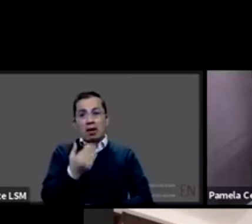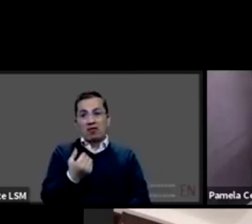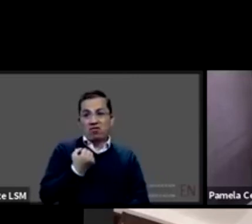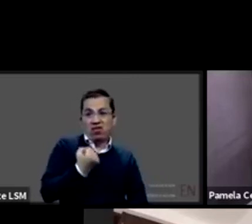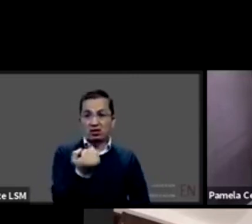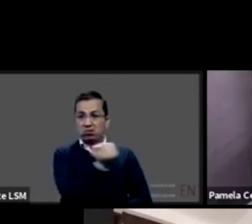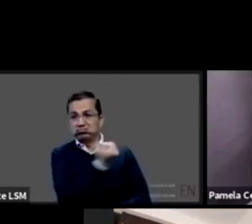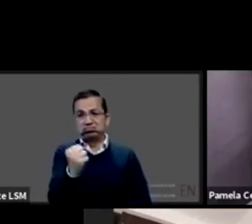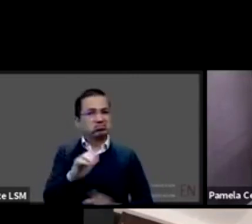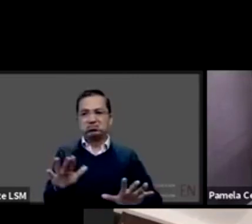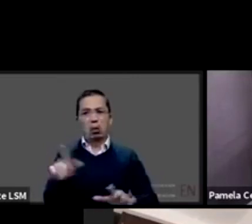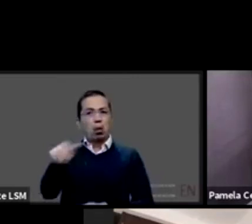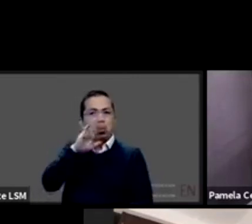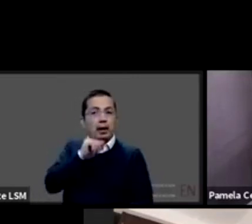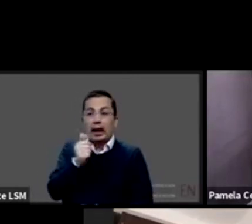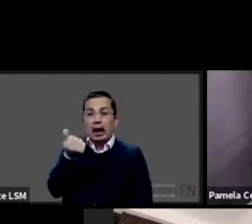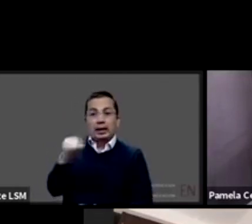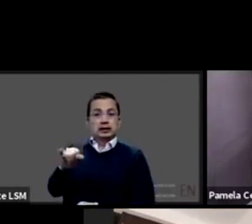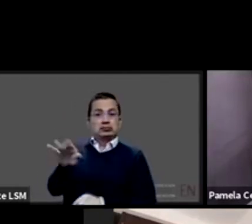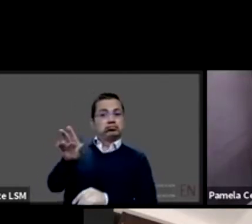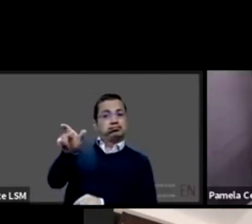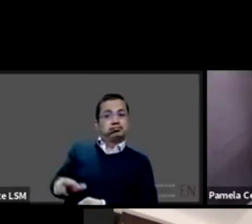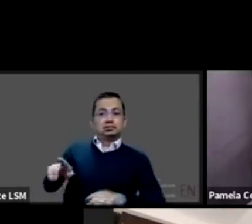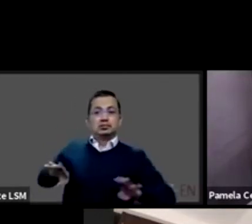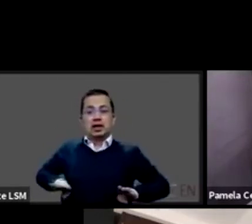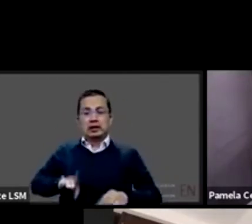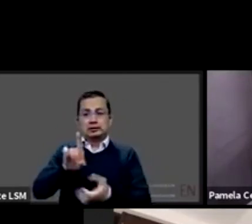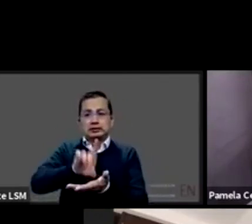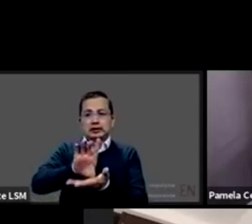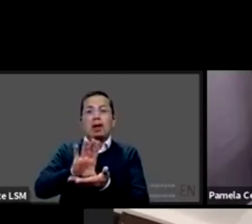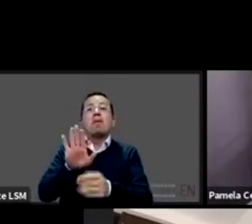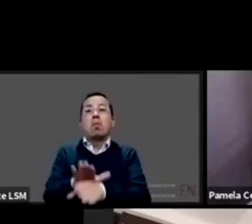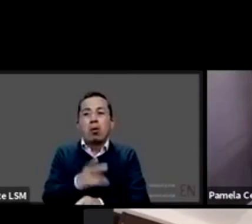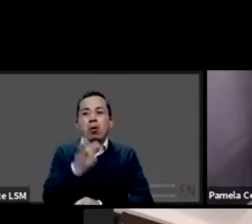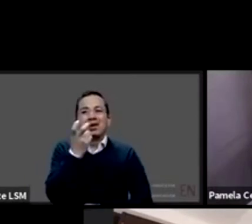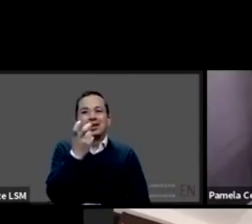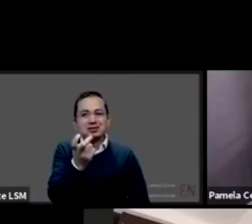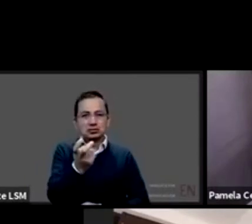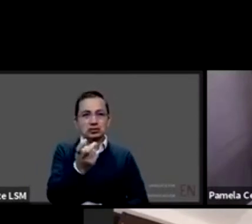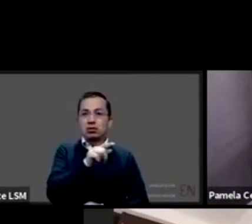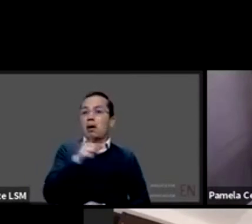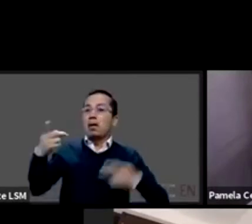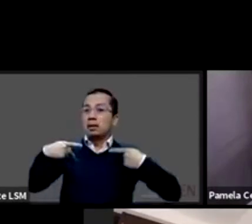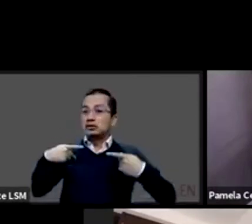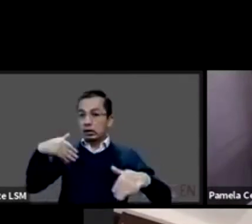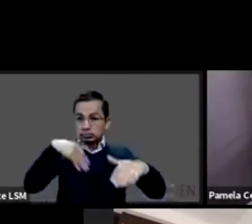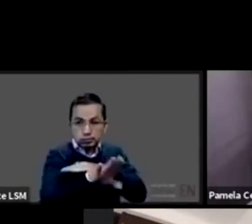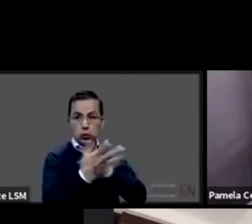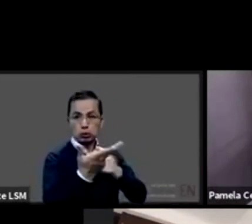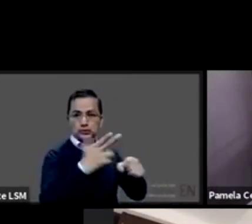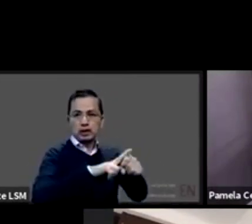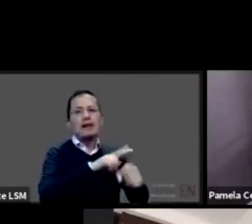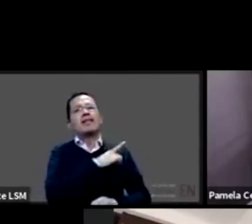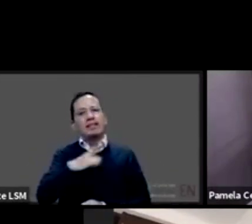indagar las condiciones de vida o los determinantes sociales que lo han llevado a presentar una enfermedad